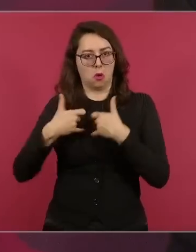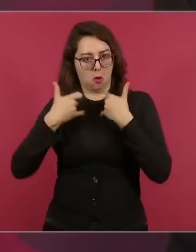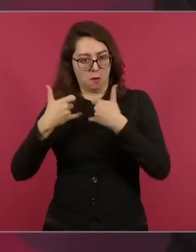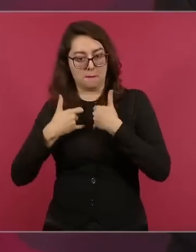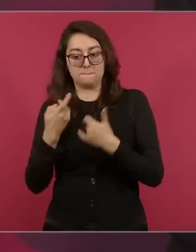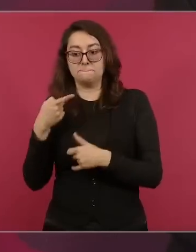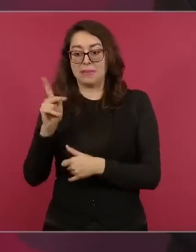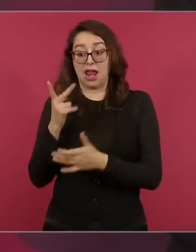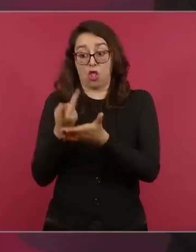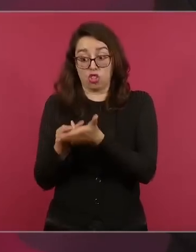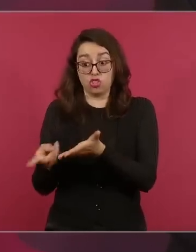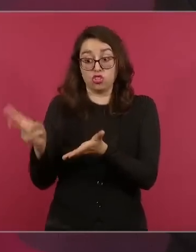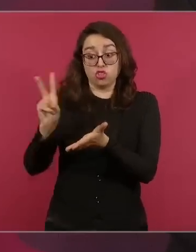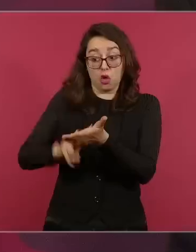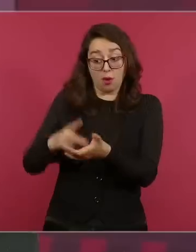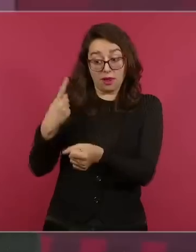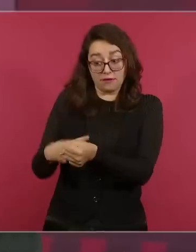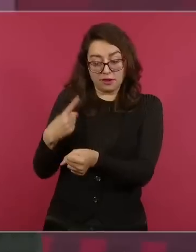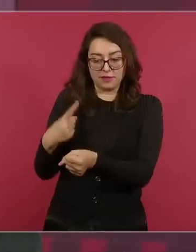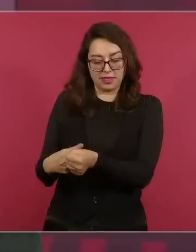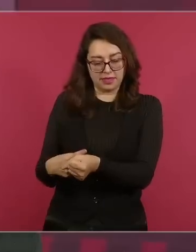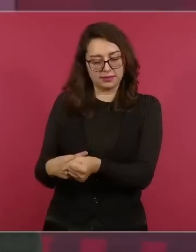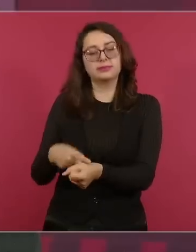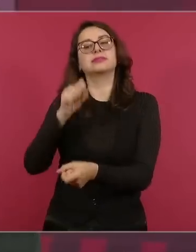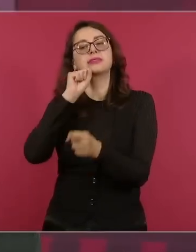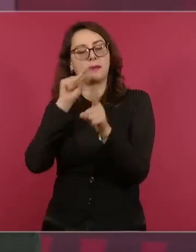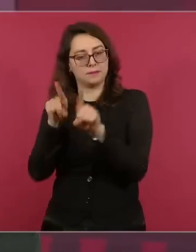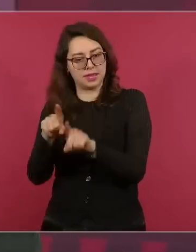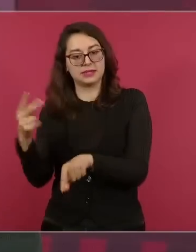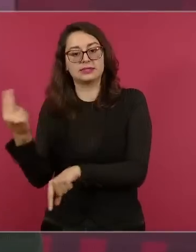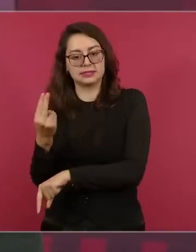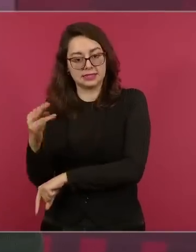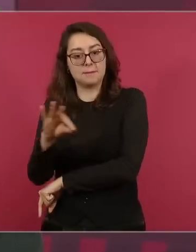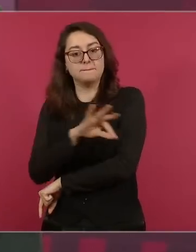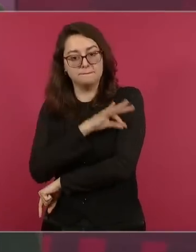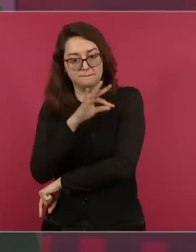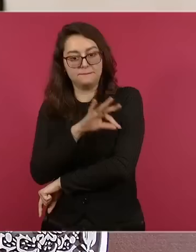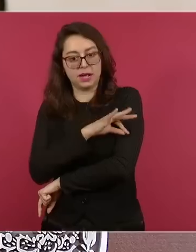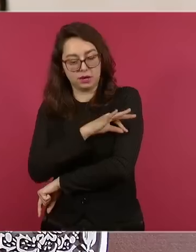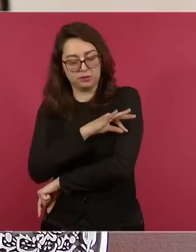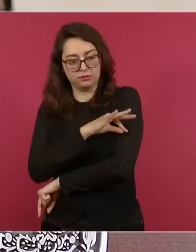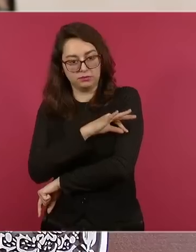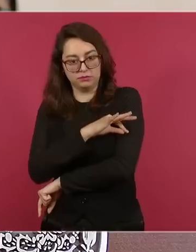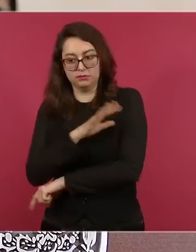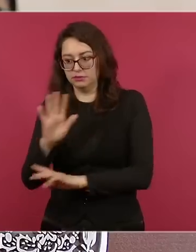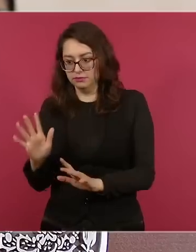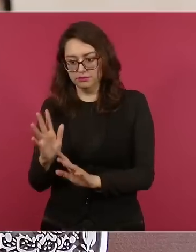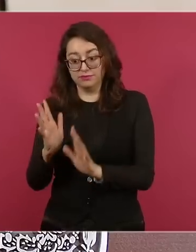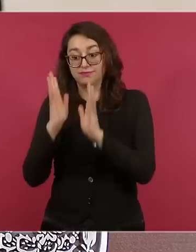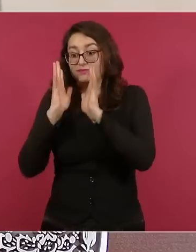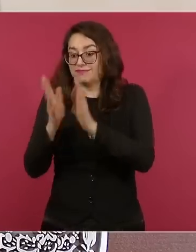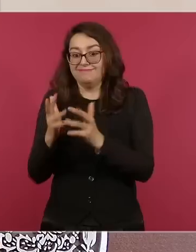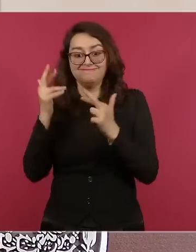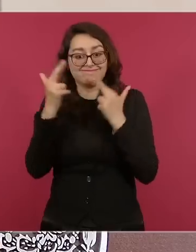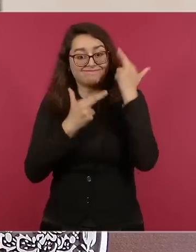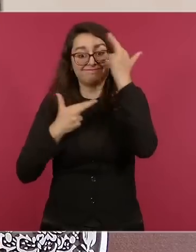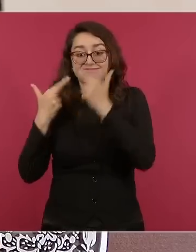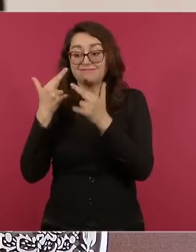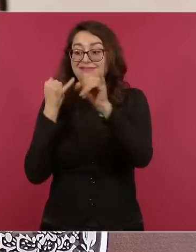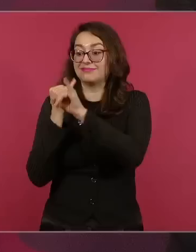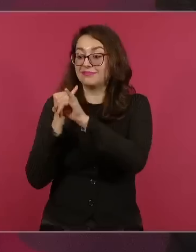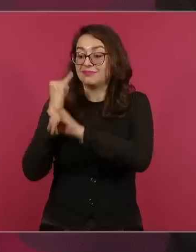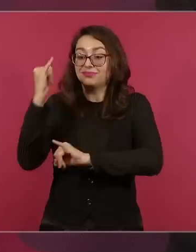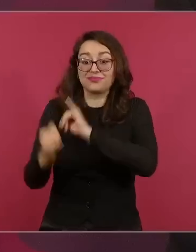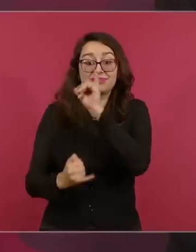ya está eso estudiado, es